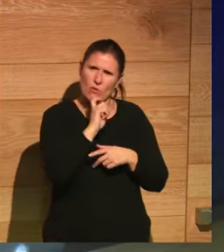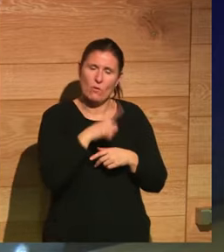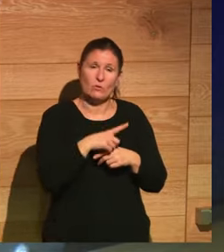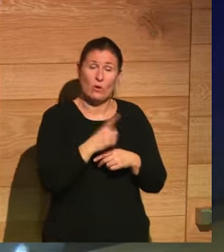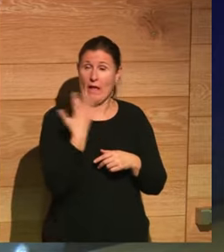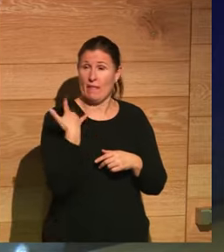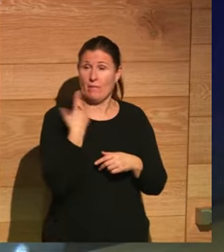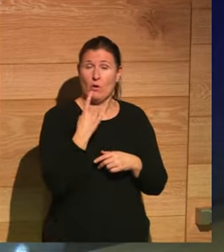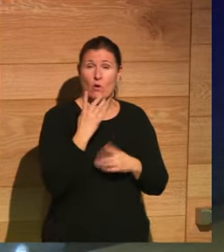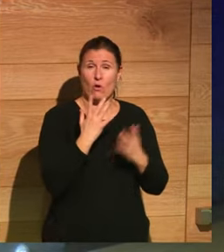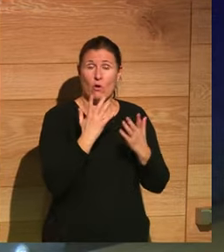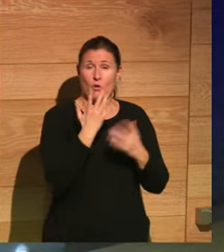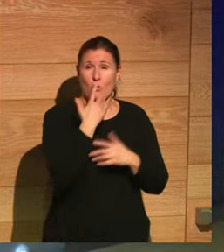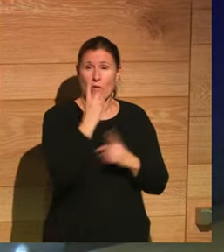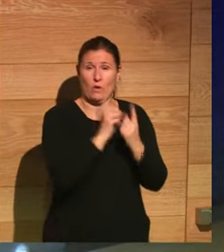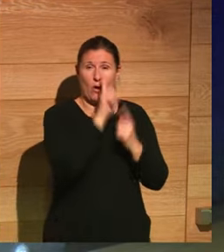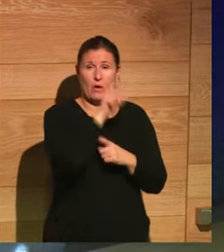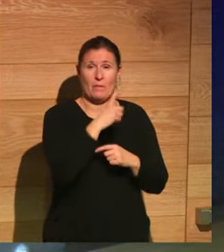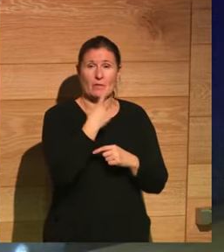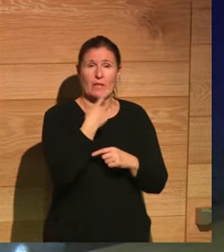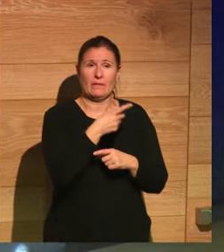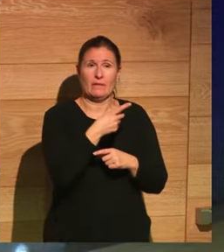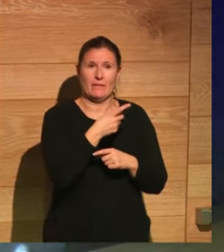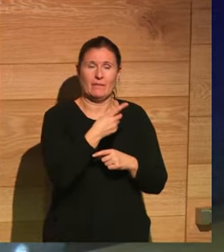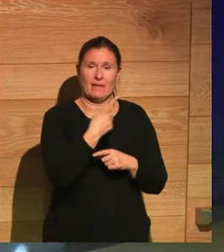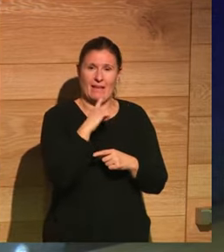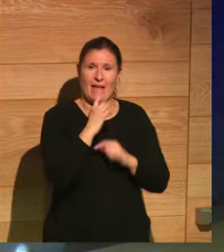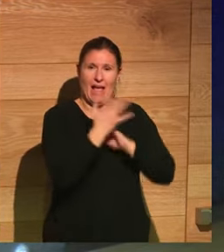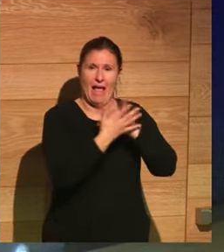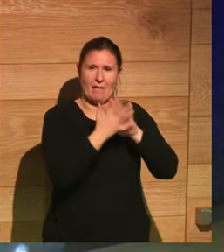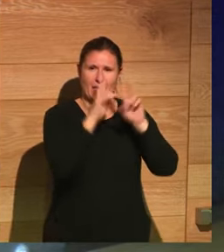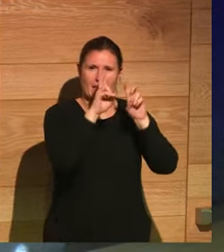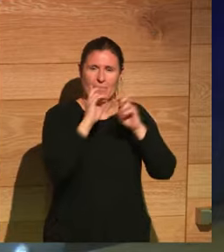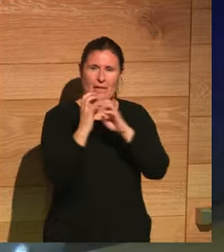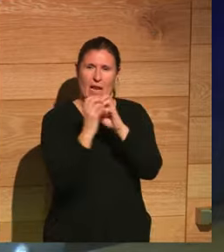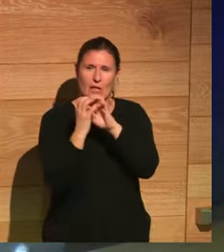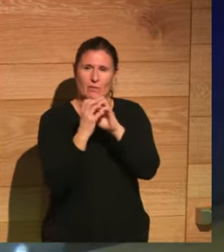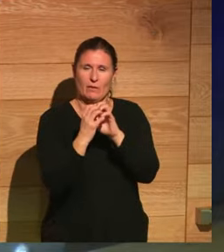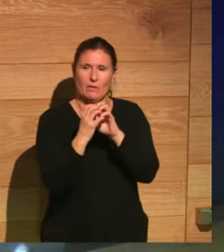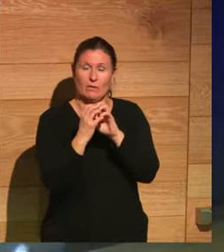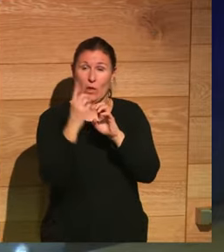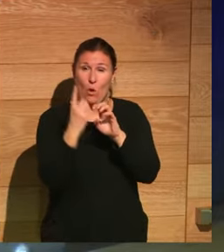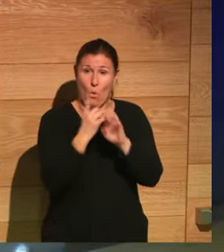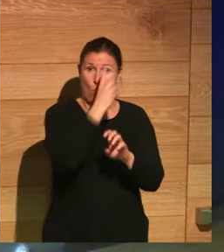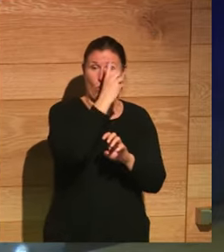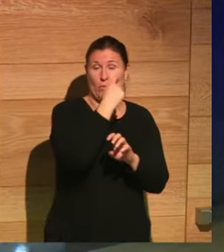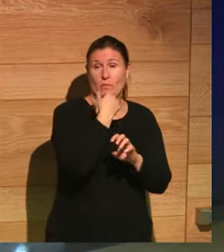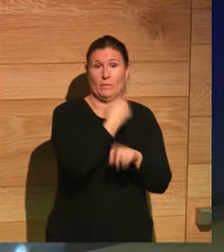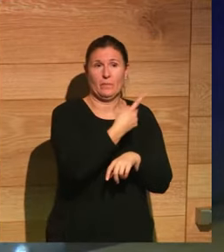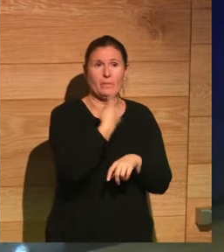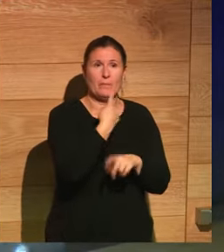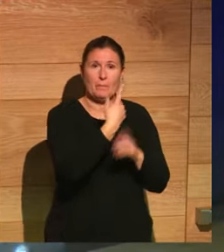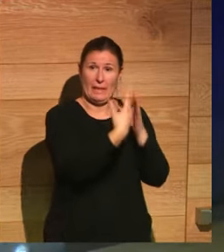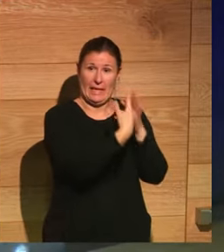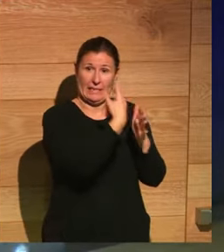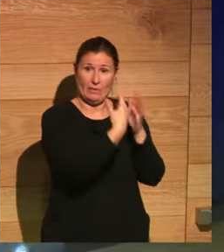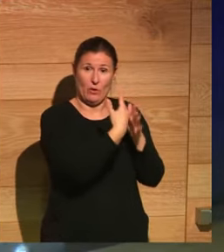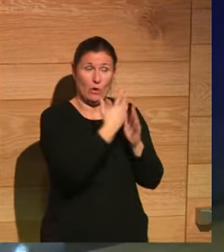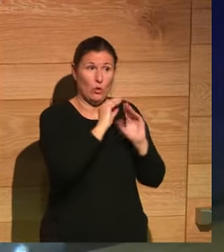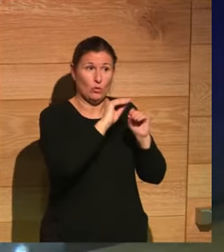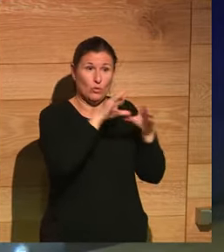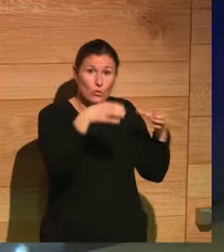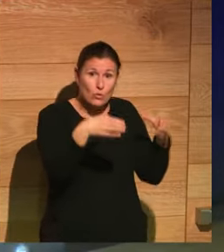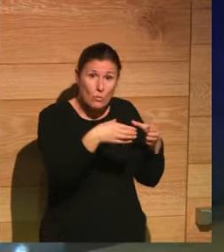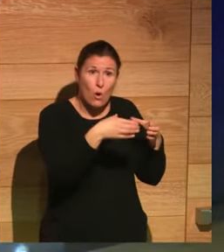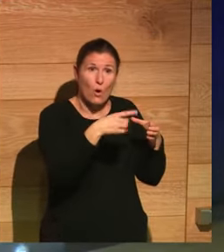conocí hace poco a una persona que había salido de una de estas grandes conspiraciones que son muy pocos los que salen y me explicó que en su grupo